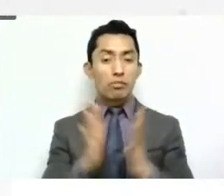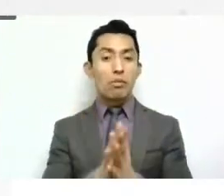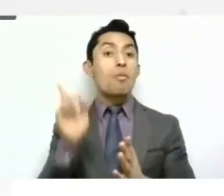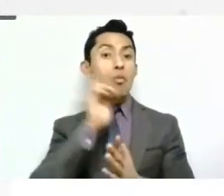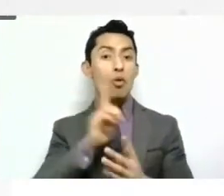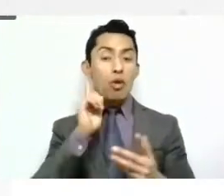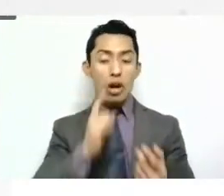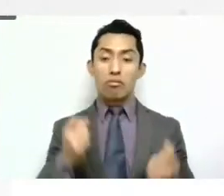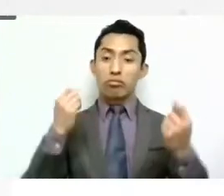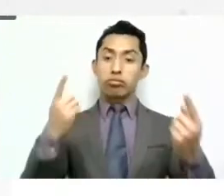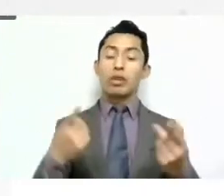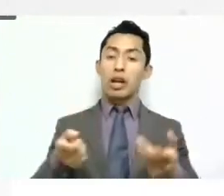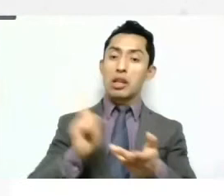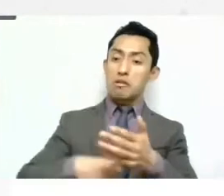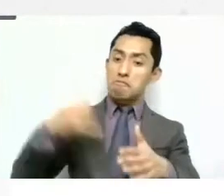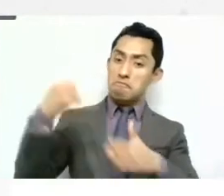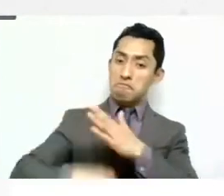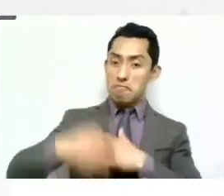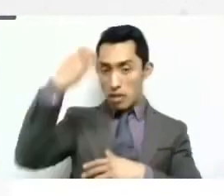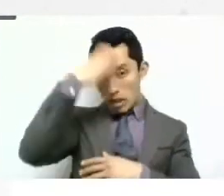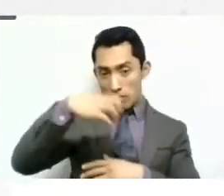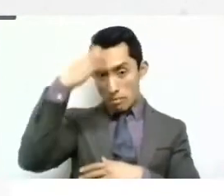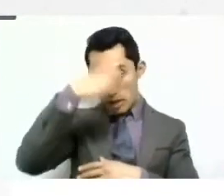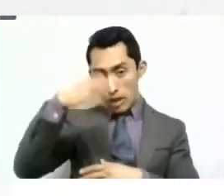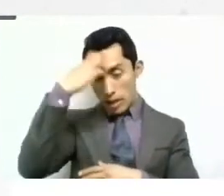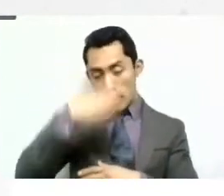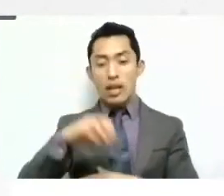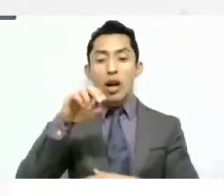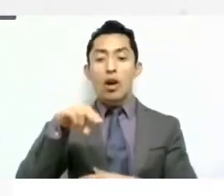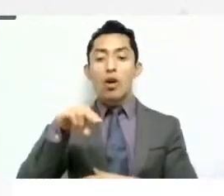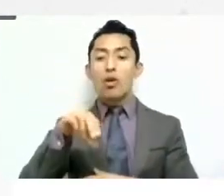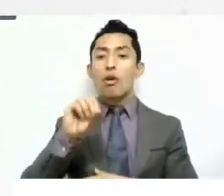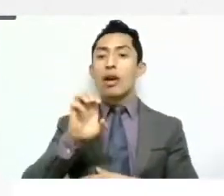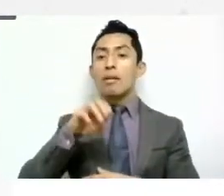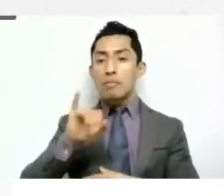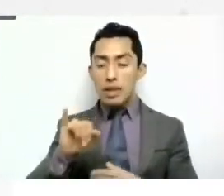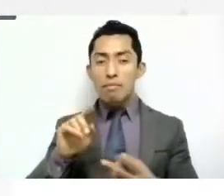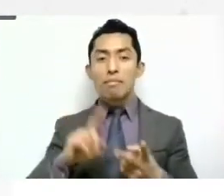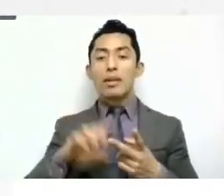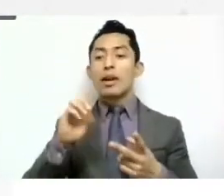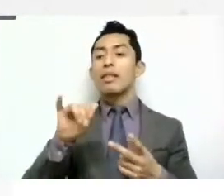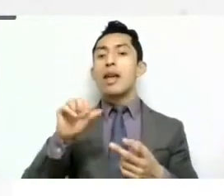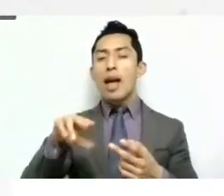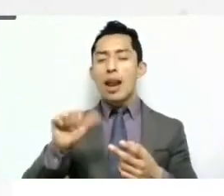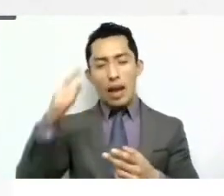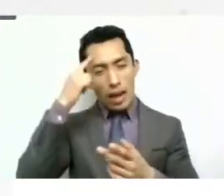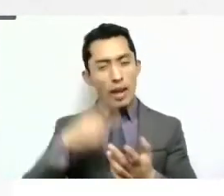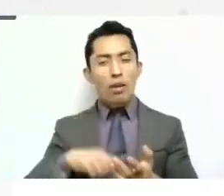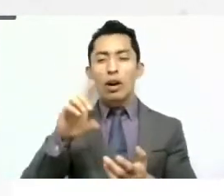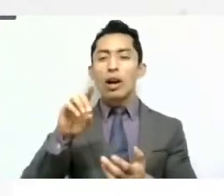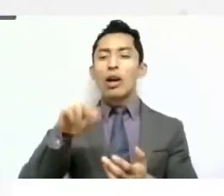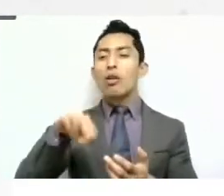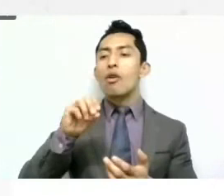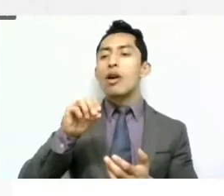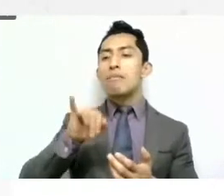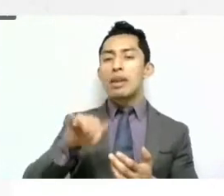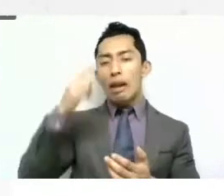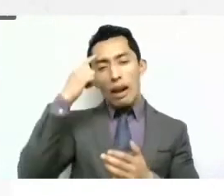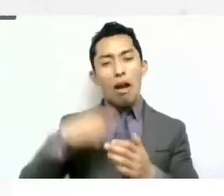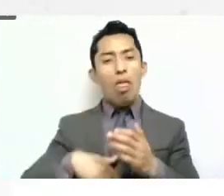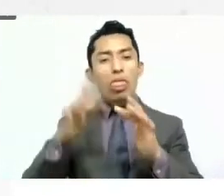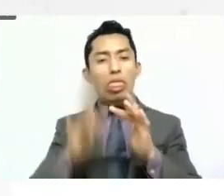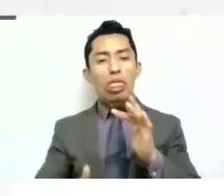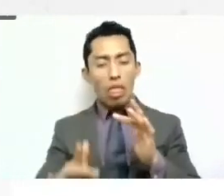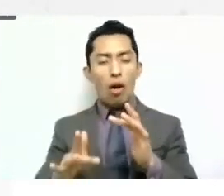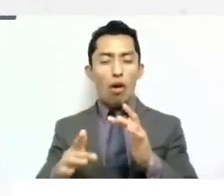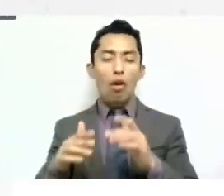juristas aquí presentes, Noemí y Diana. Bueno, ahorita Noemí la traemos perdido un poquito, pero ahorita regresa. Y